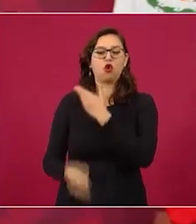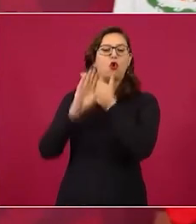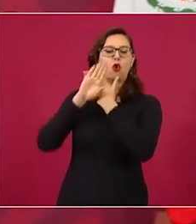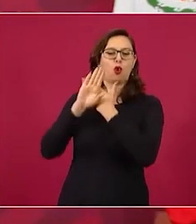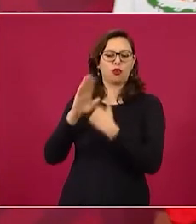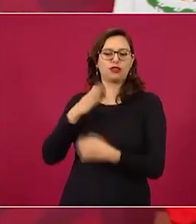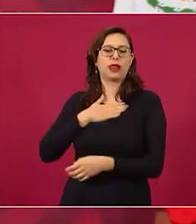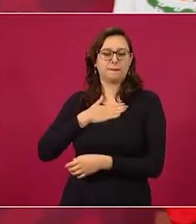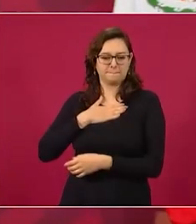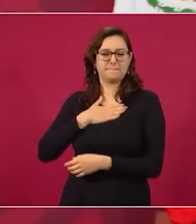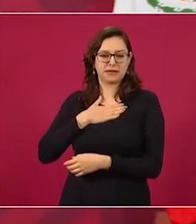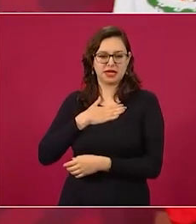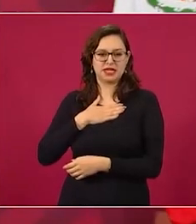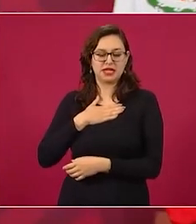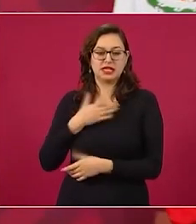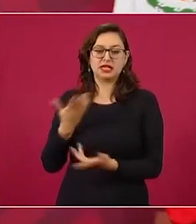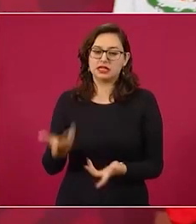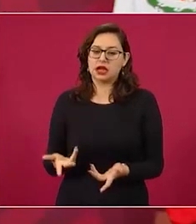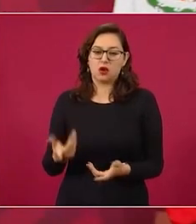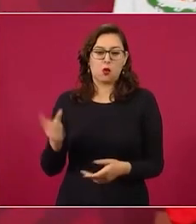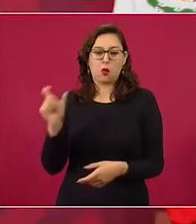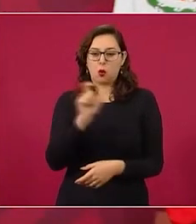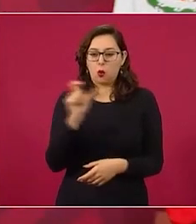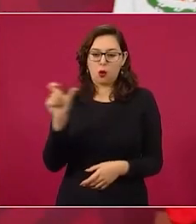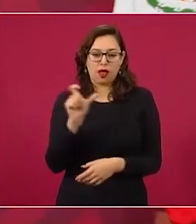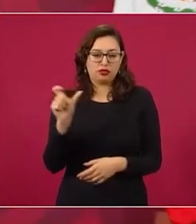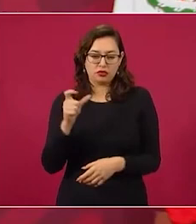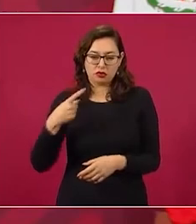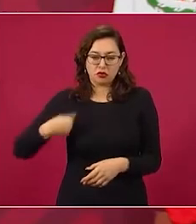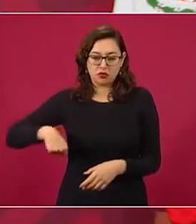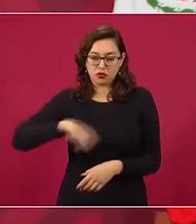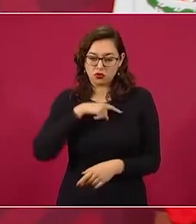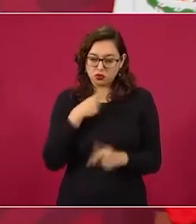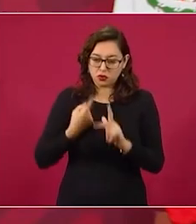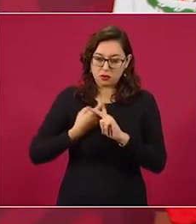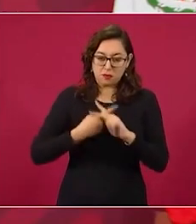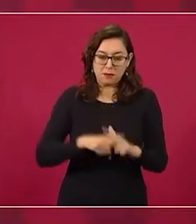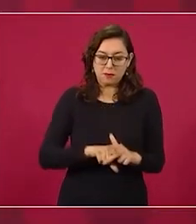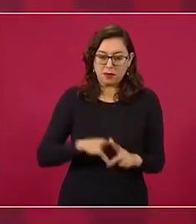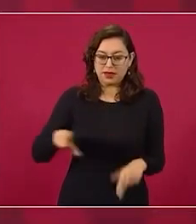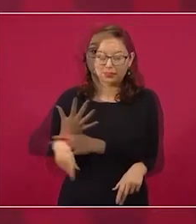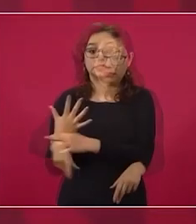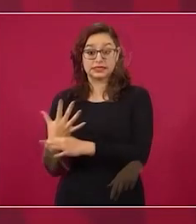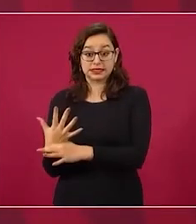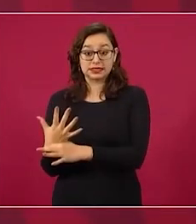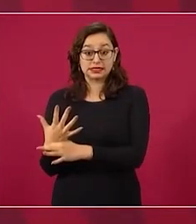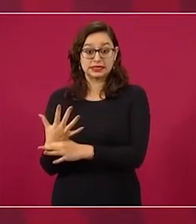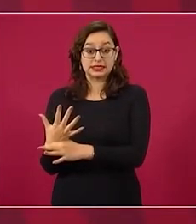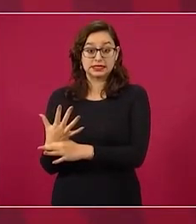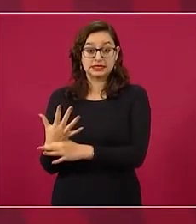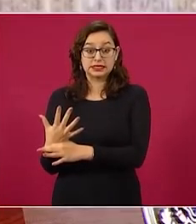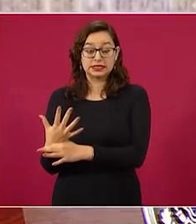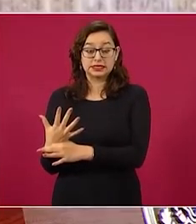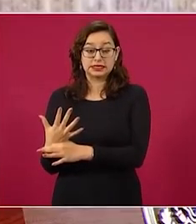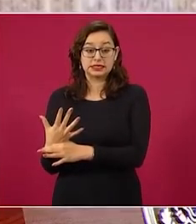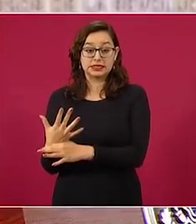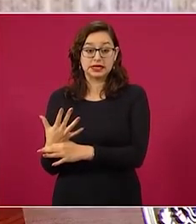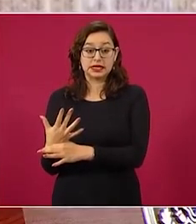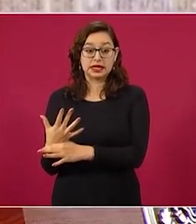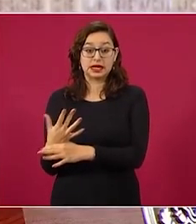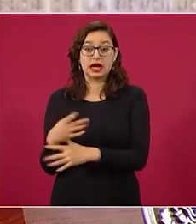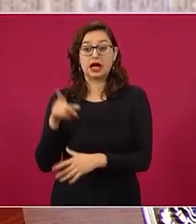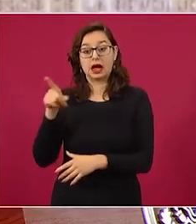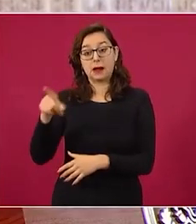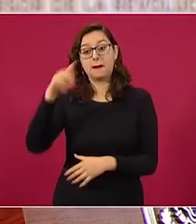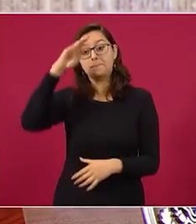a nuestro gobierno, desde el principio ha estado en contra de nosotros. Apoyan en